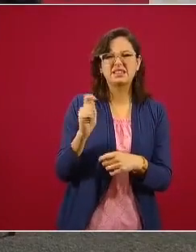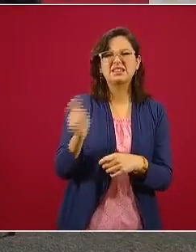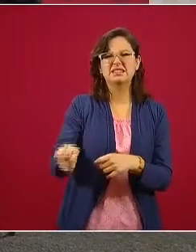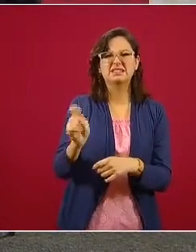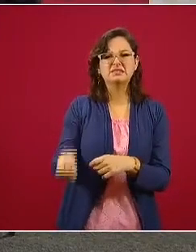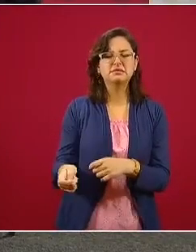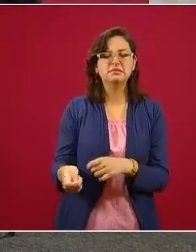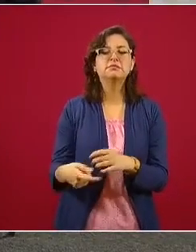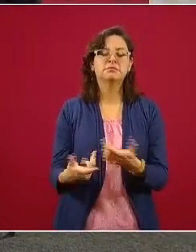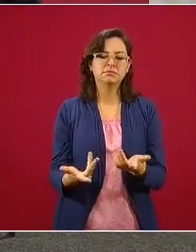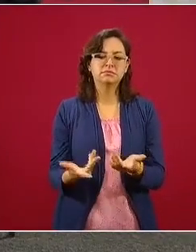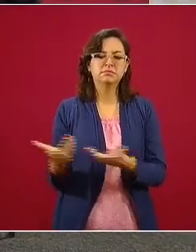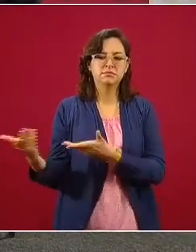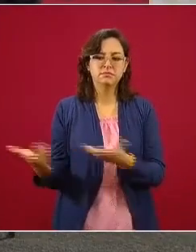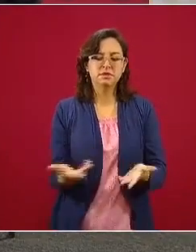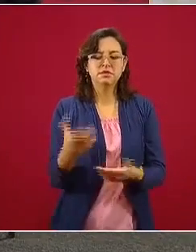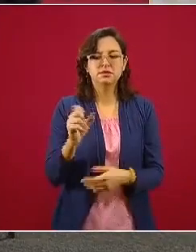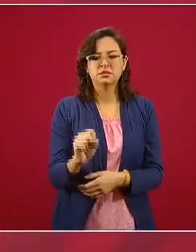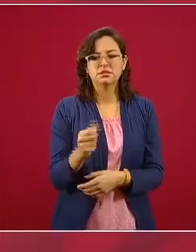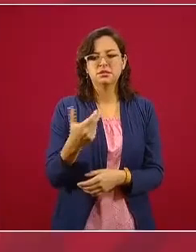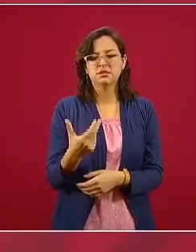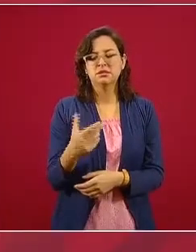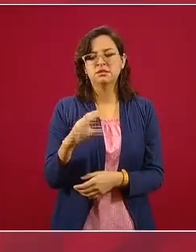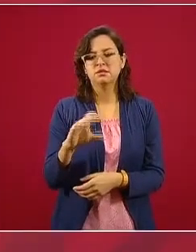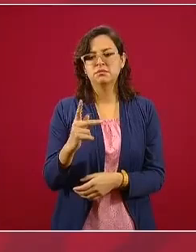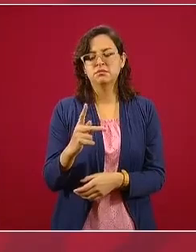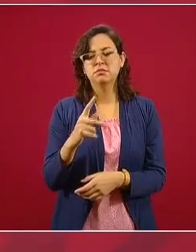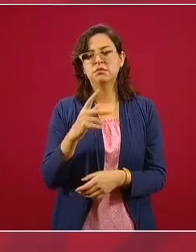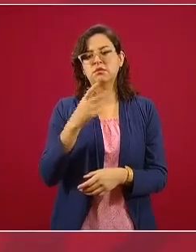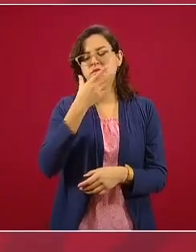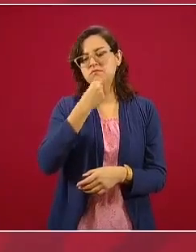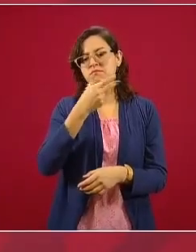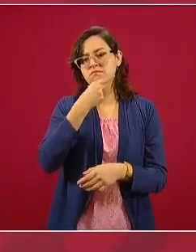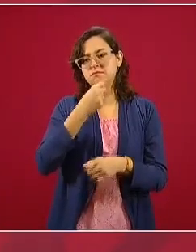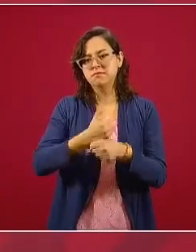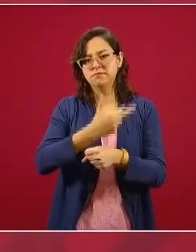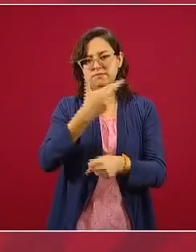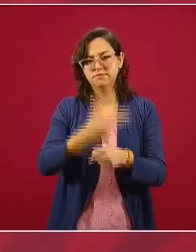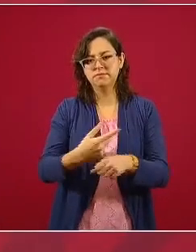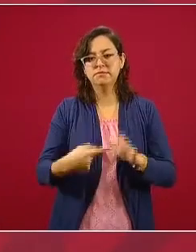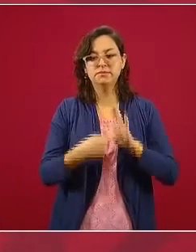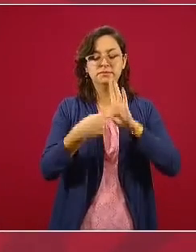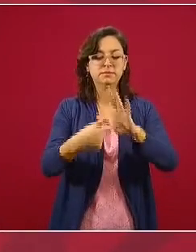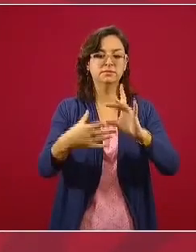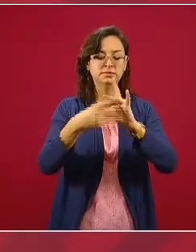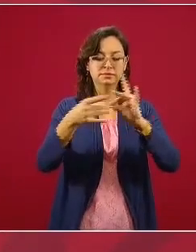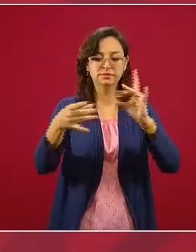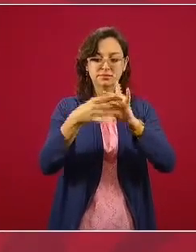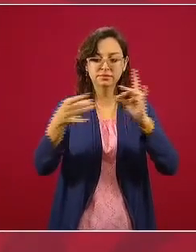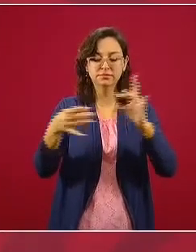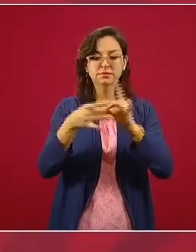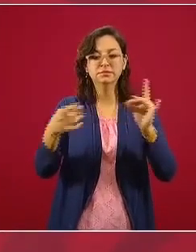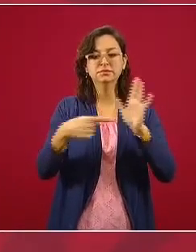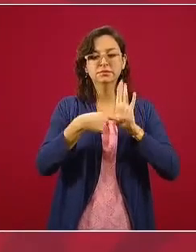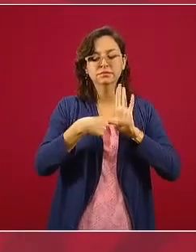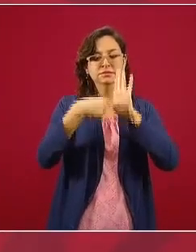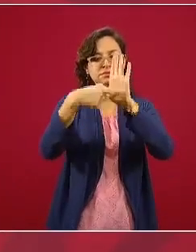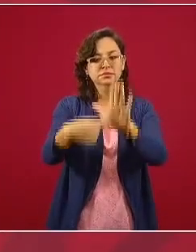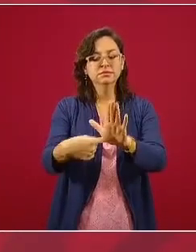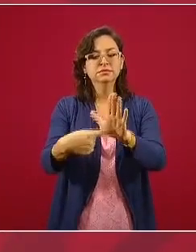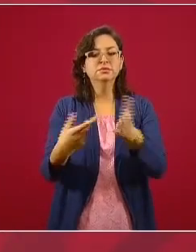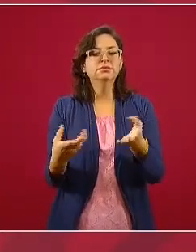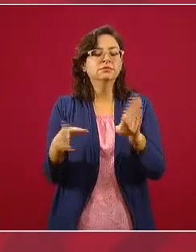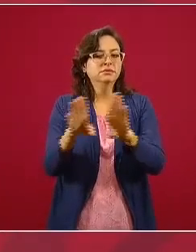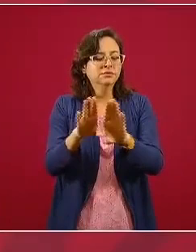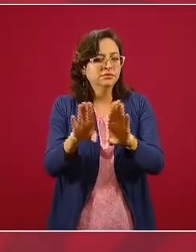el secretario de Hacienda les exponga, les dé a conocer cómo surge